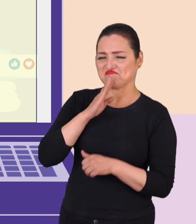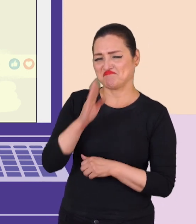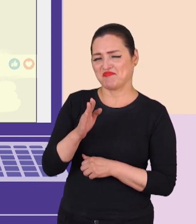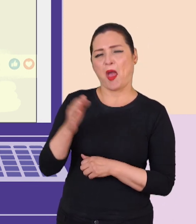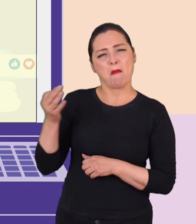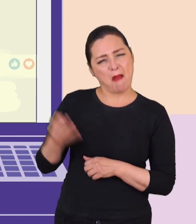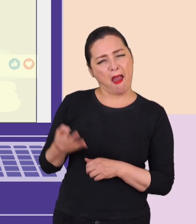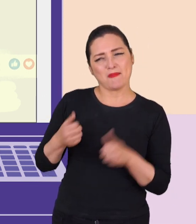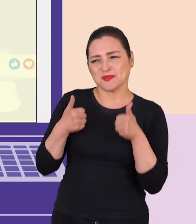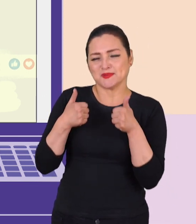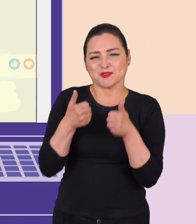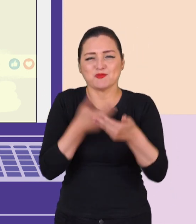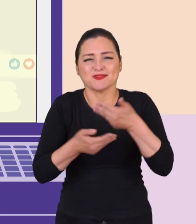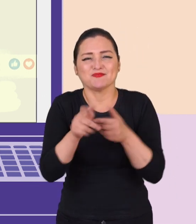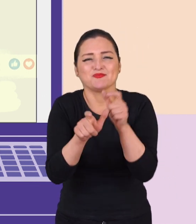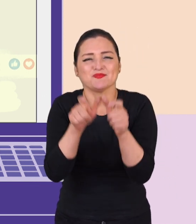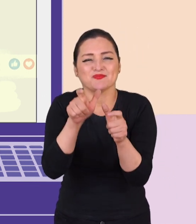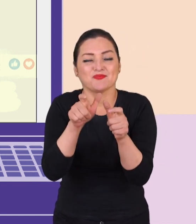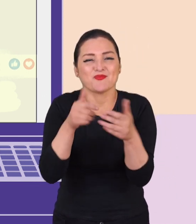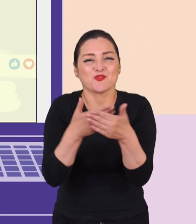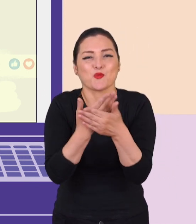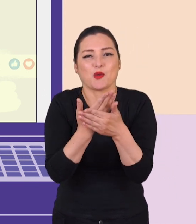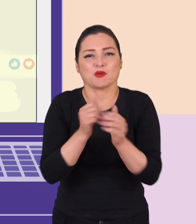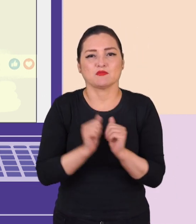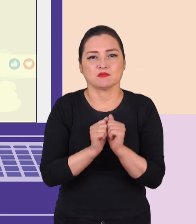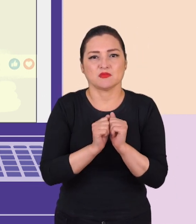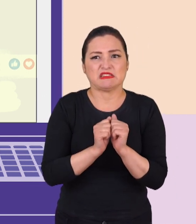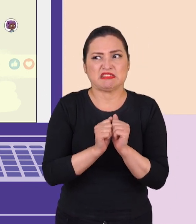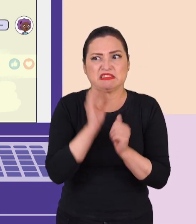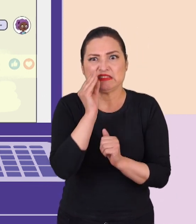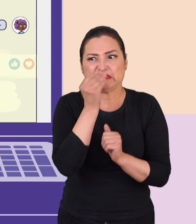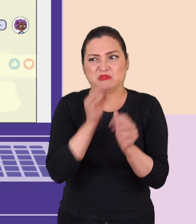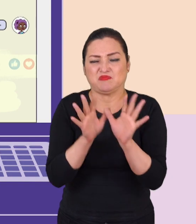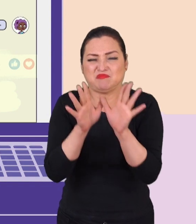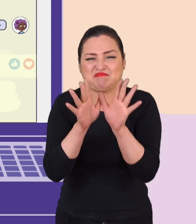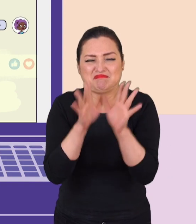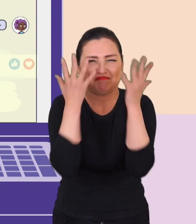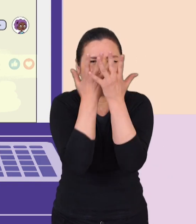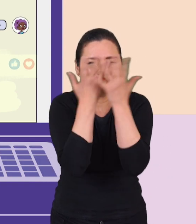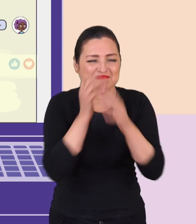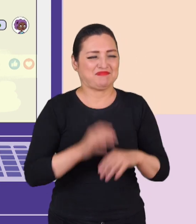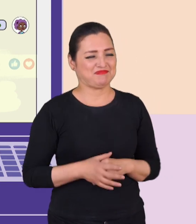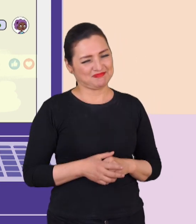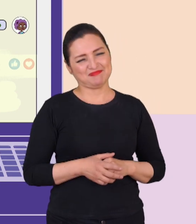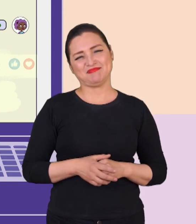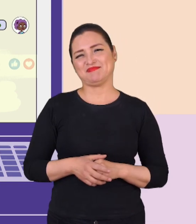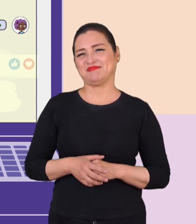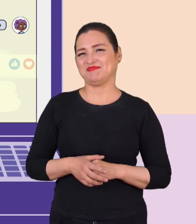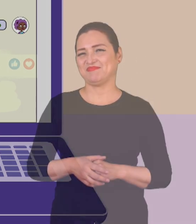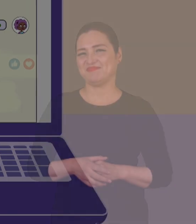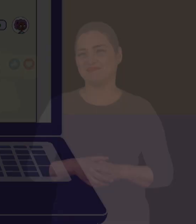es chévere compartir con gente nueva. Aunque no entienda mucho lo de las floriposas. ¡Flores y mariposas!